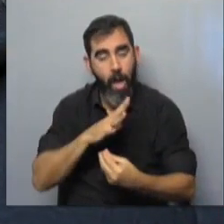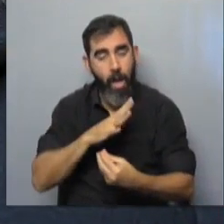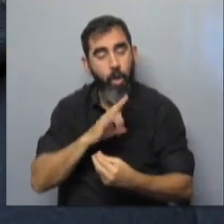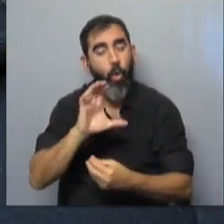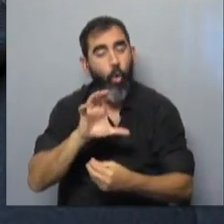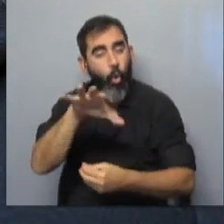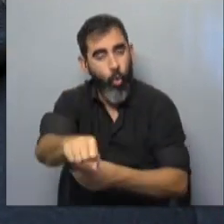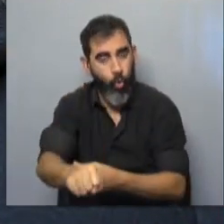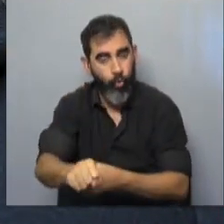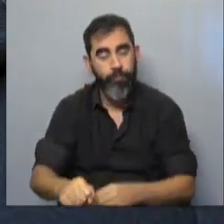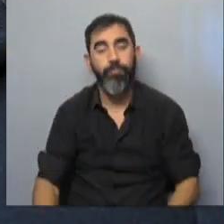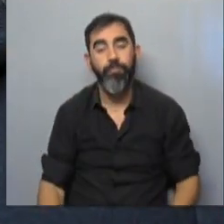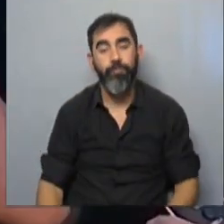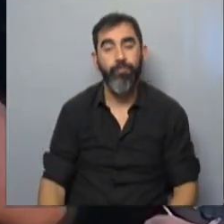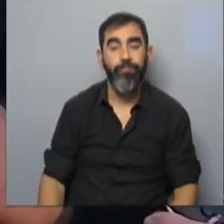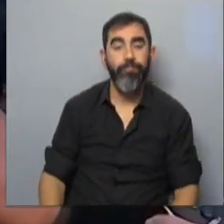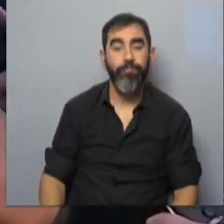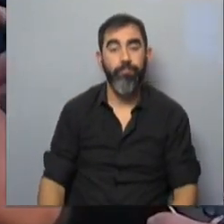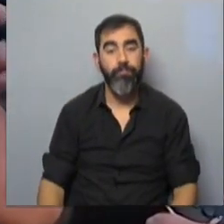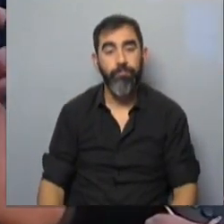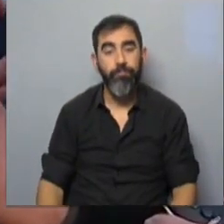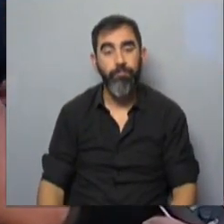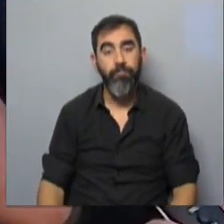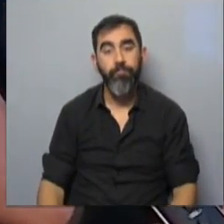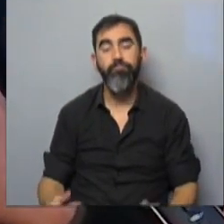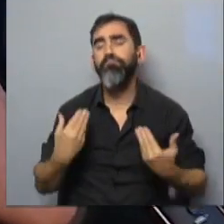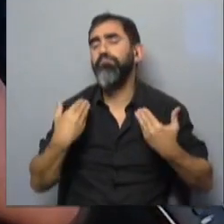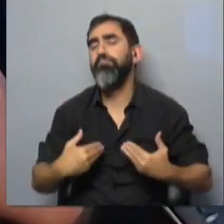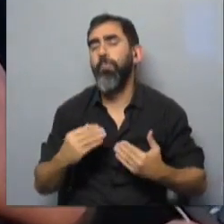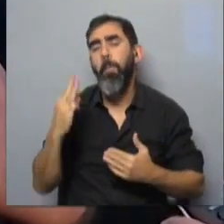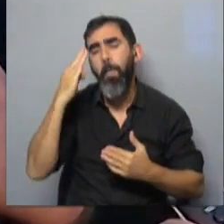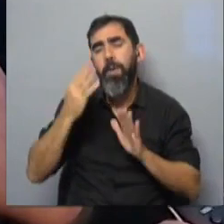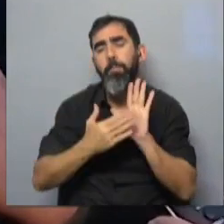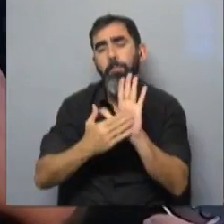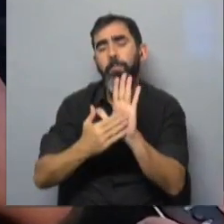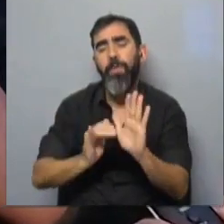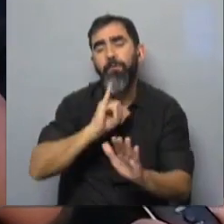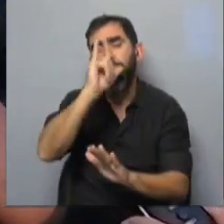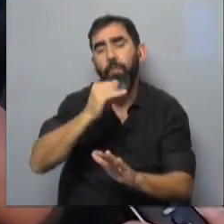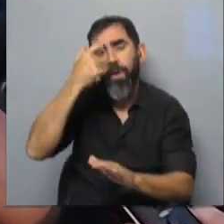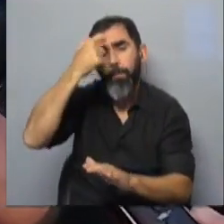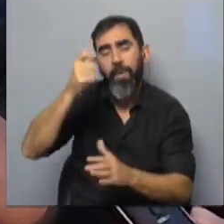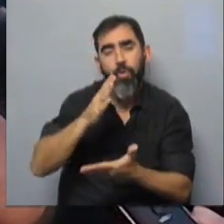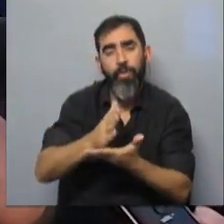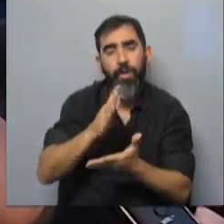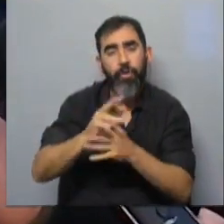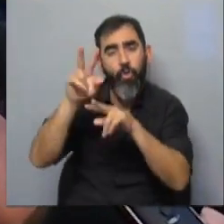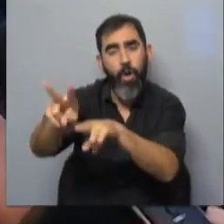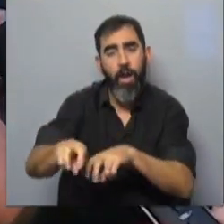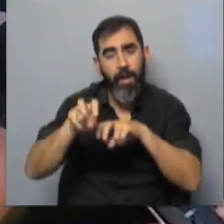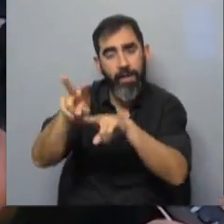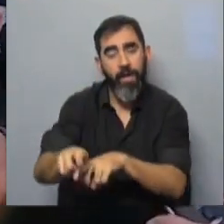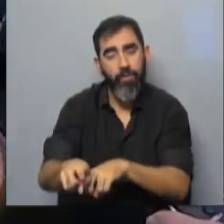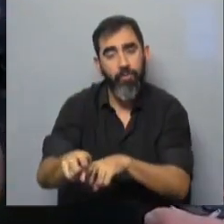calidad de colonos propietarios. Para fundar su posición, Manini presentó un informe del experto en derecho agrario, Enrique